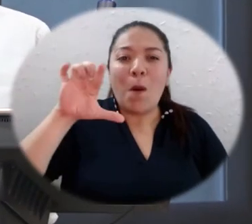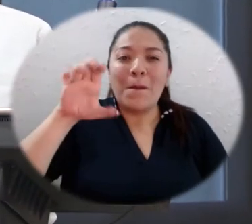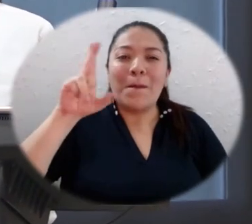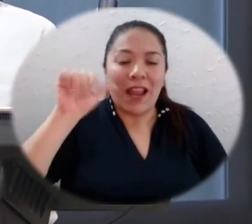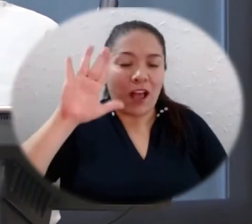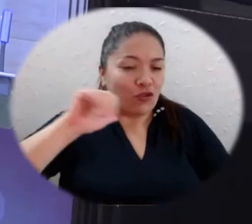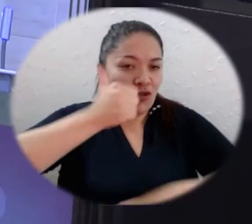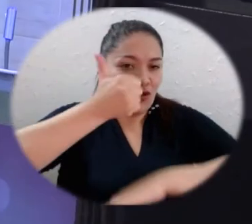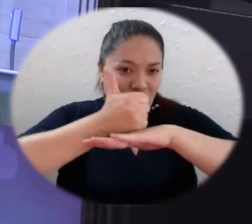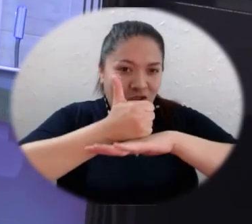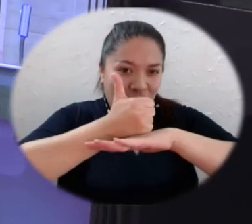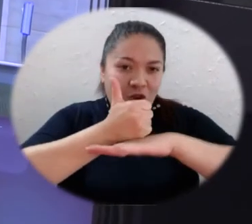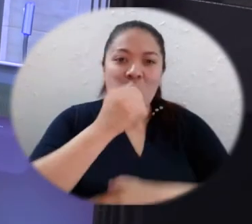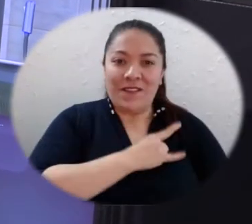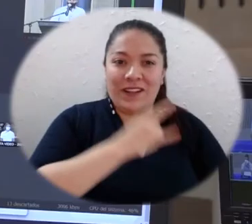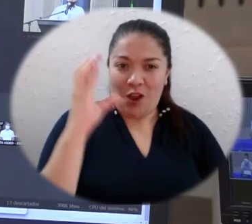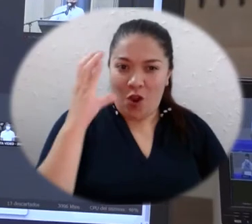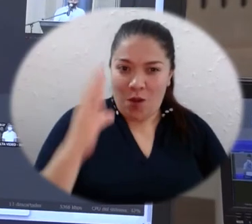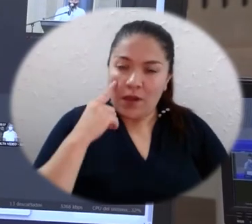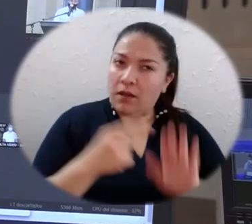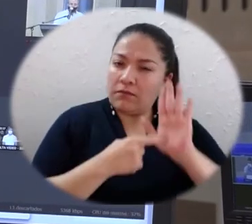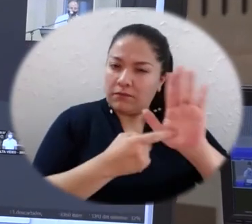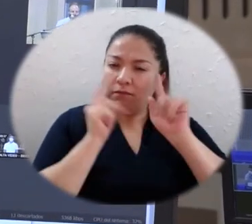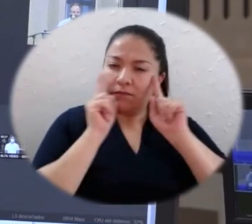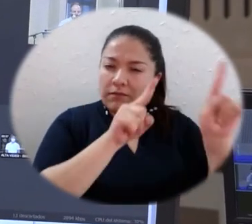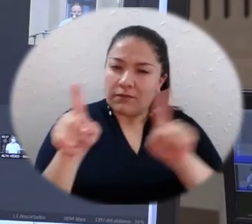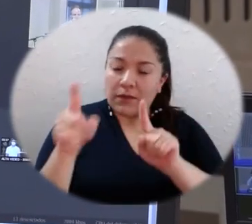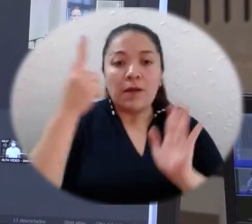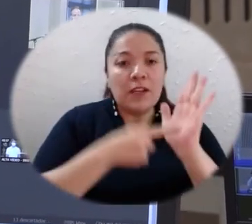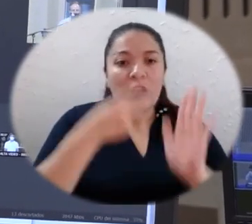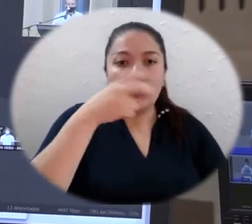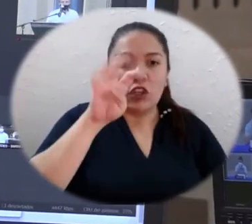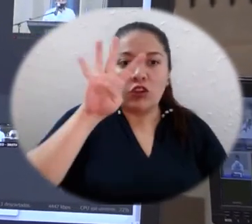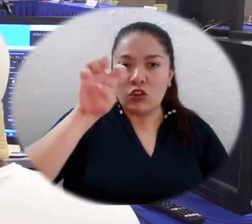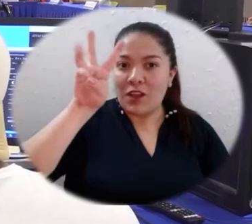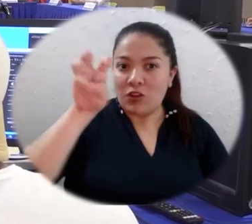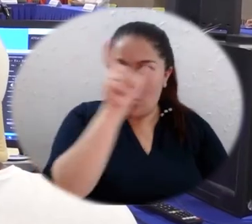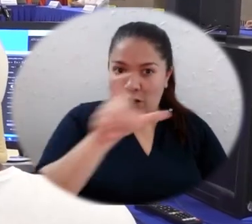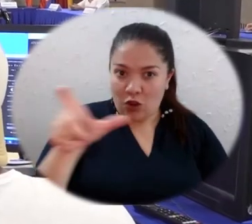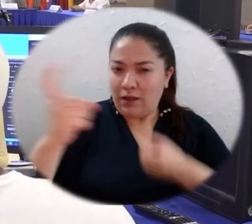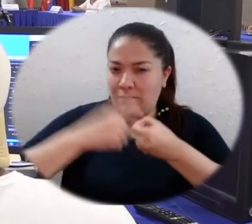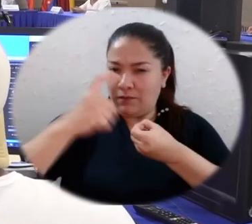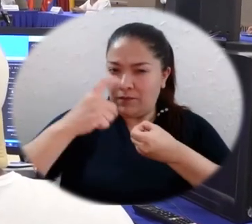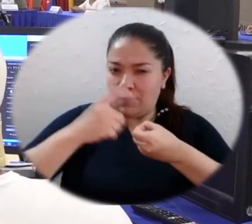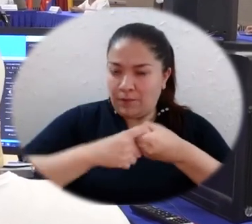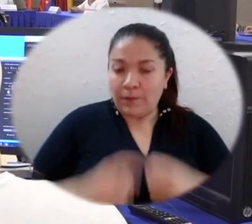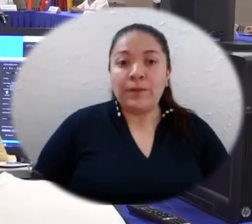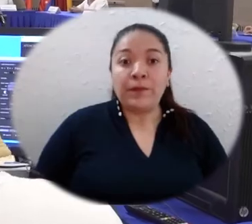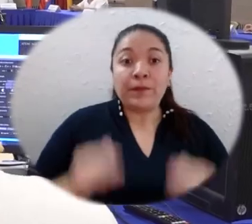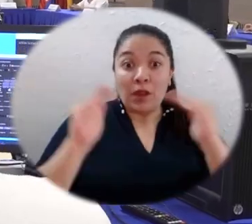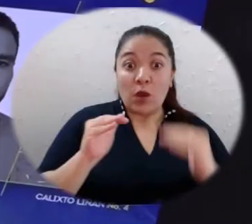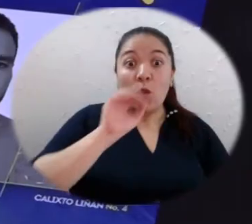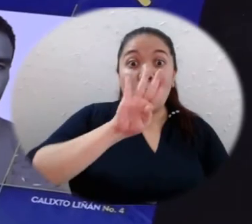director del Observatorio de la Universidad Colombiana, se registró un máximo de 1.298 personas conectadas, con un alcance de